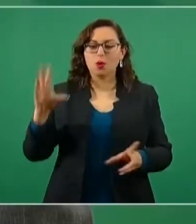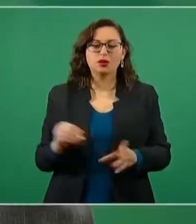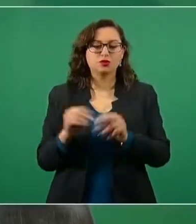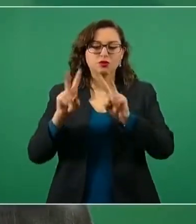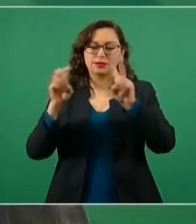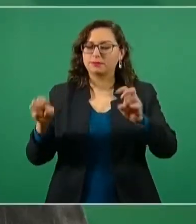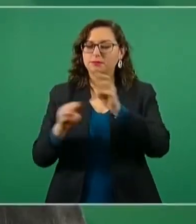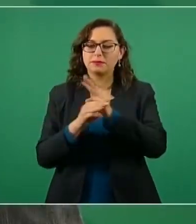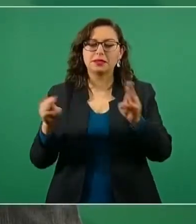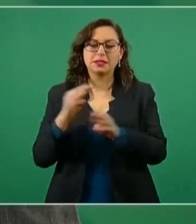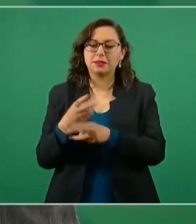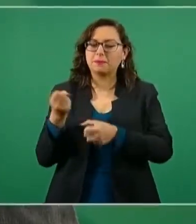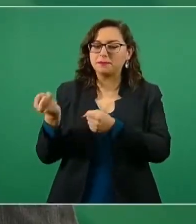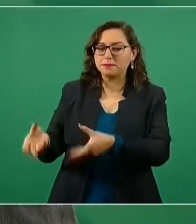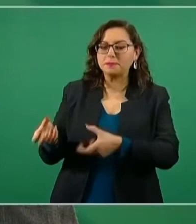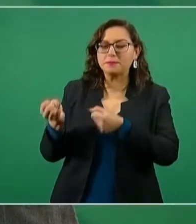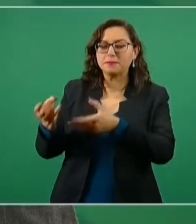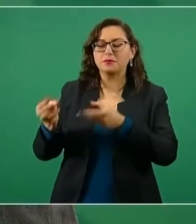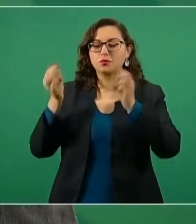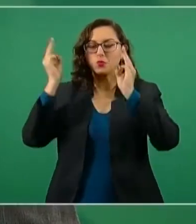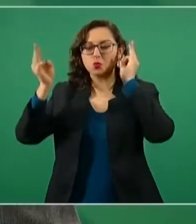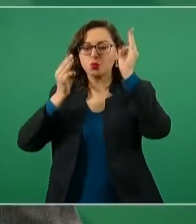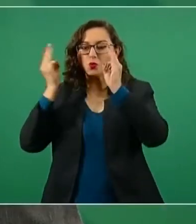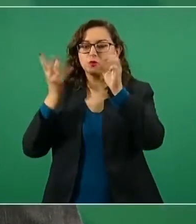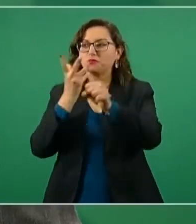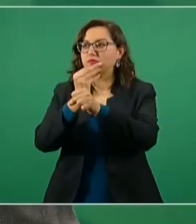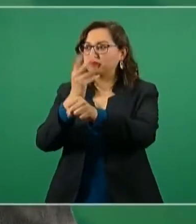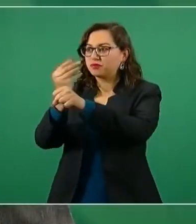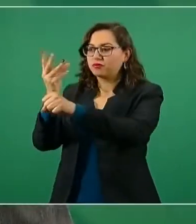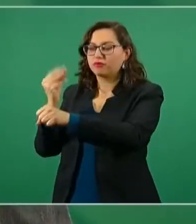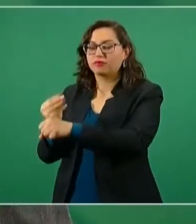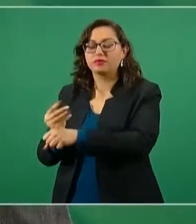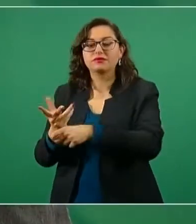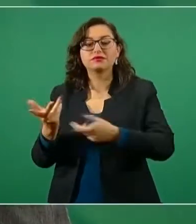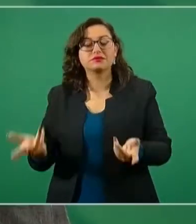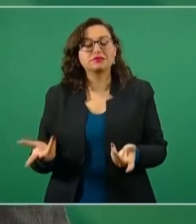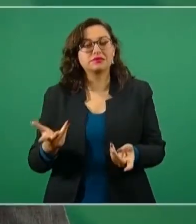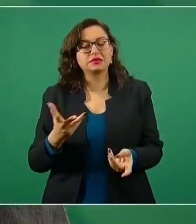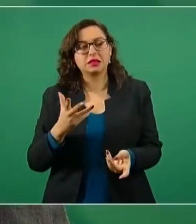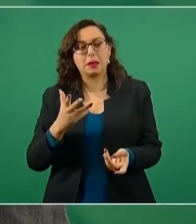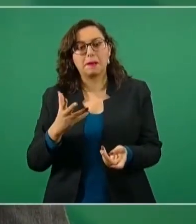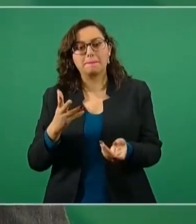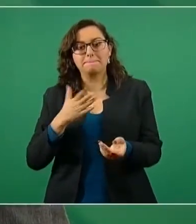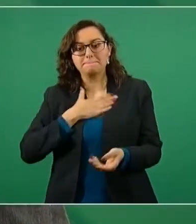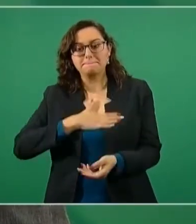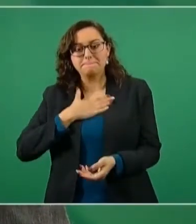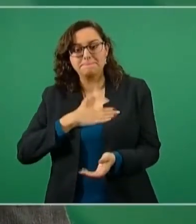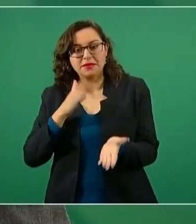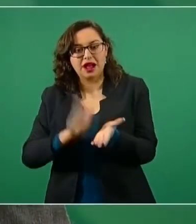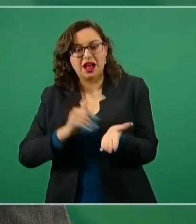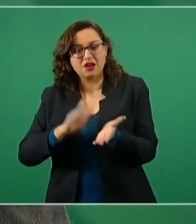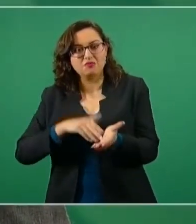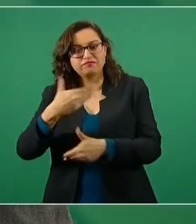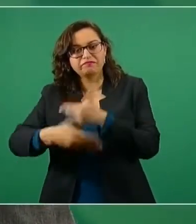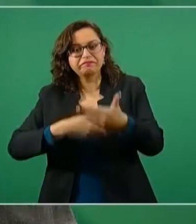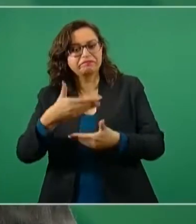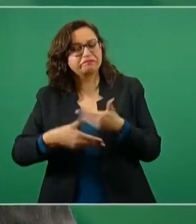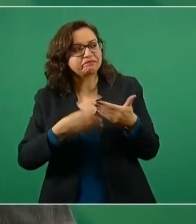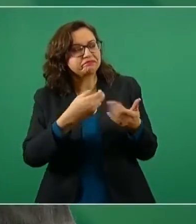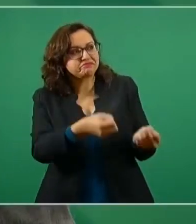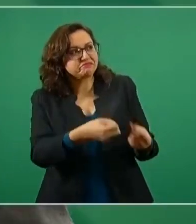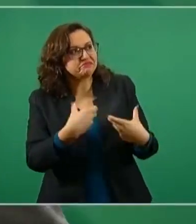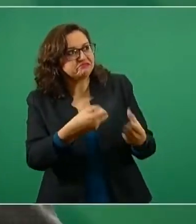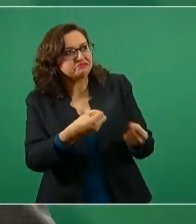el museo y no le mandaban papel sanitario, entonces